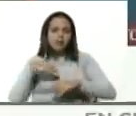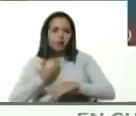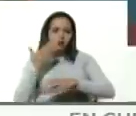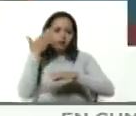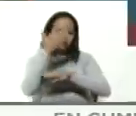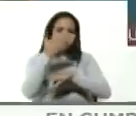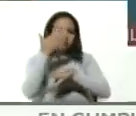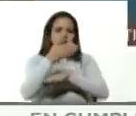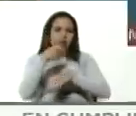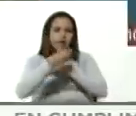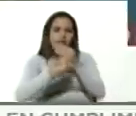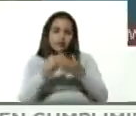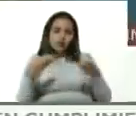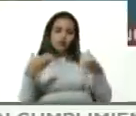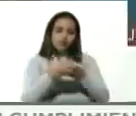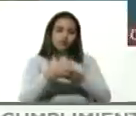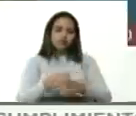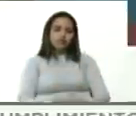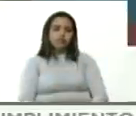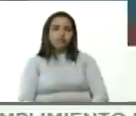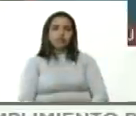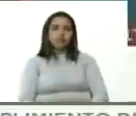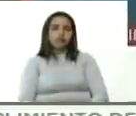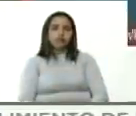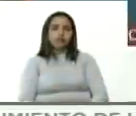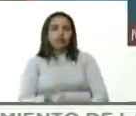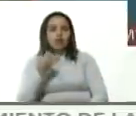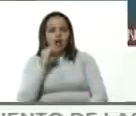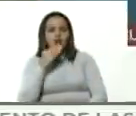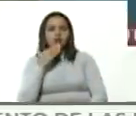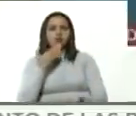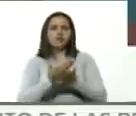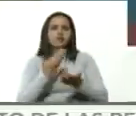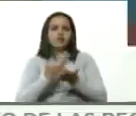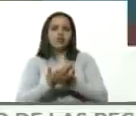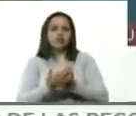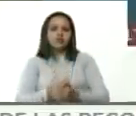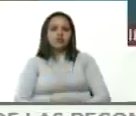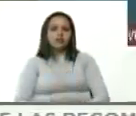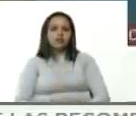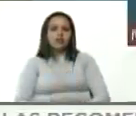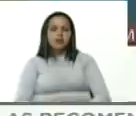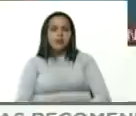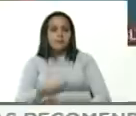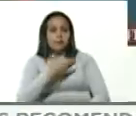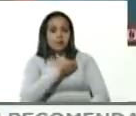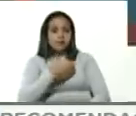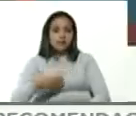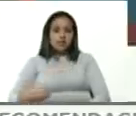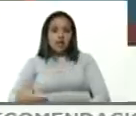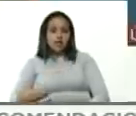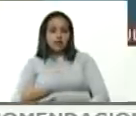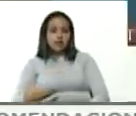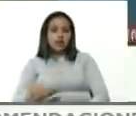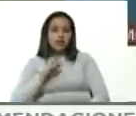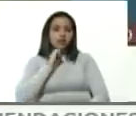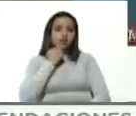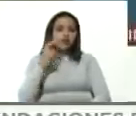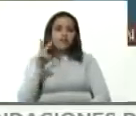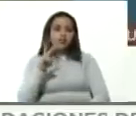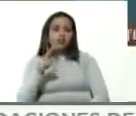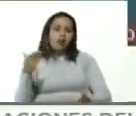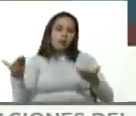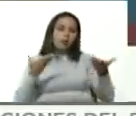esa reunión se ha planteado algunos los presidentes han hablado telefónicamente se ha planteado algunos contactos no